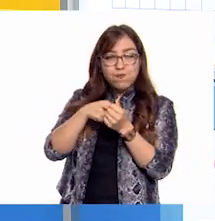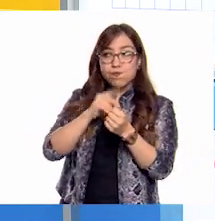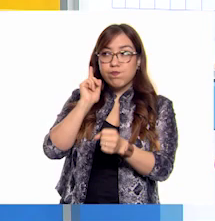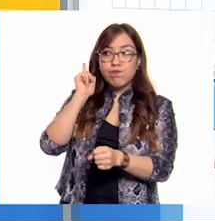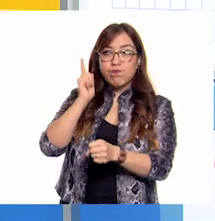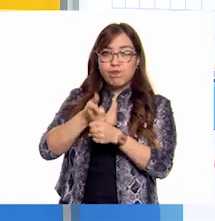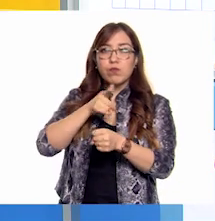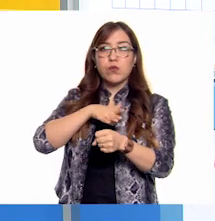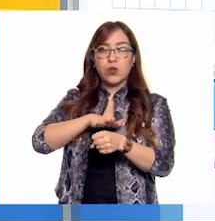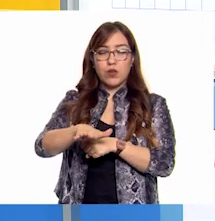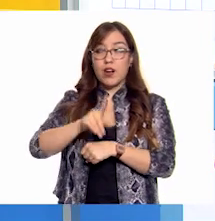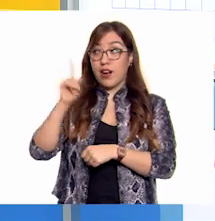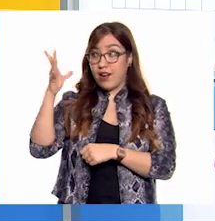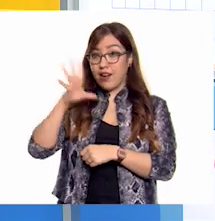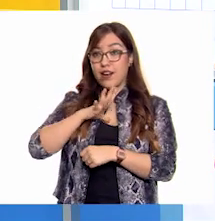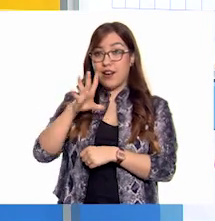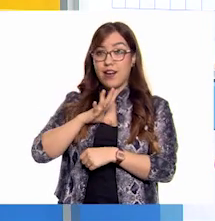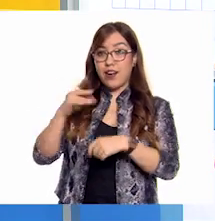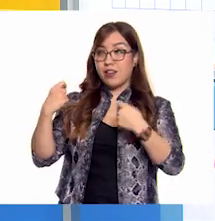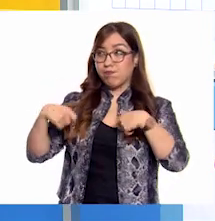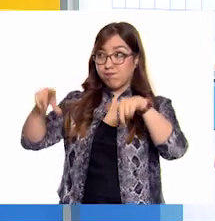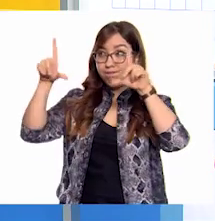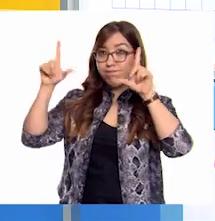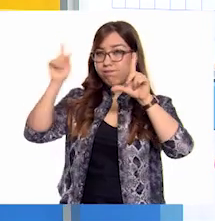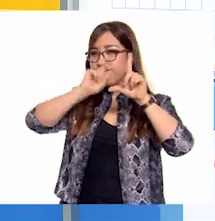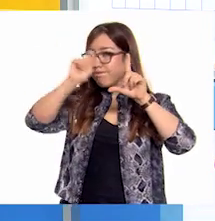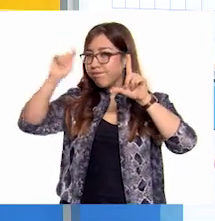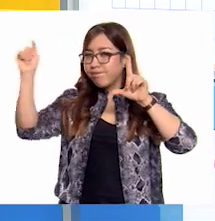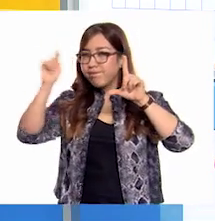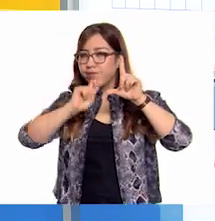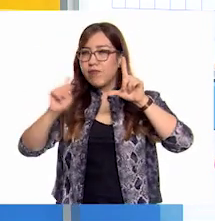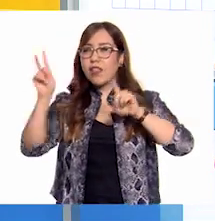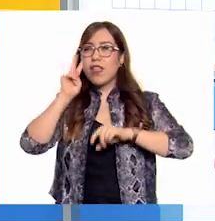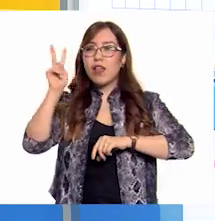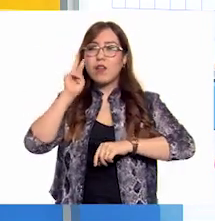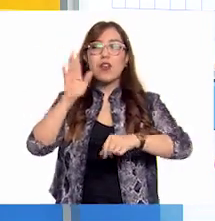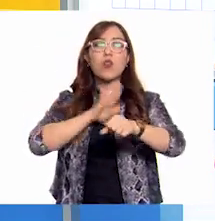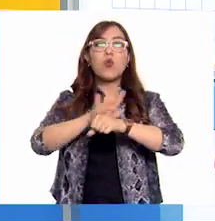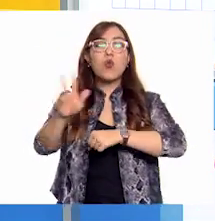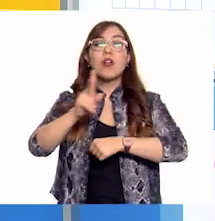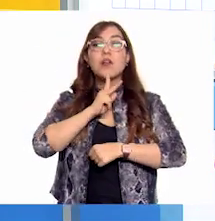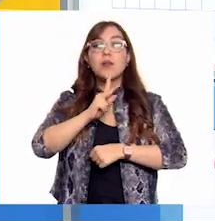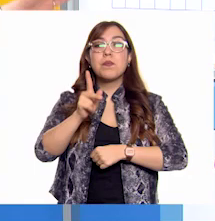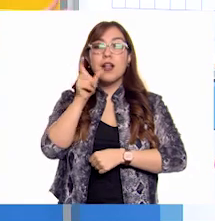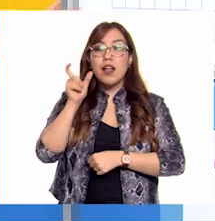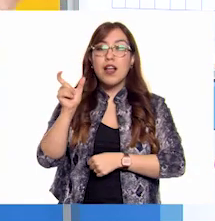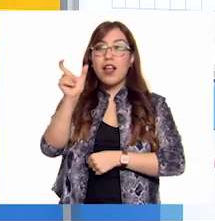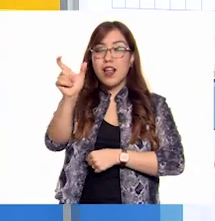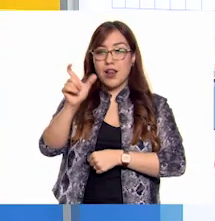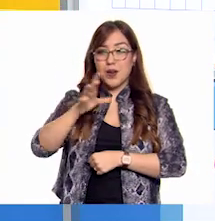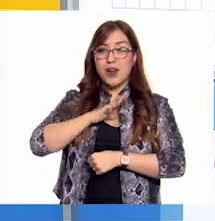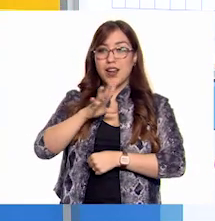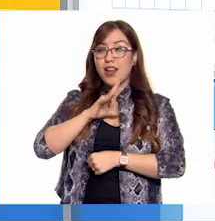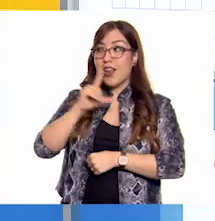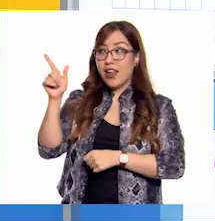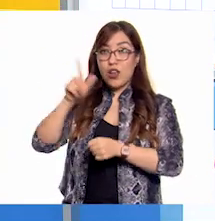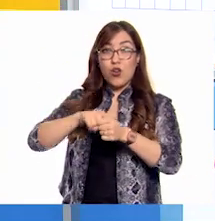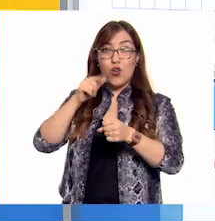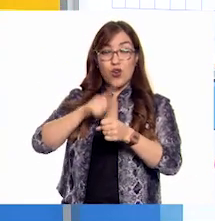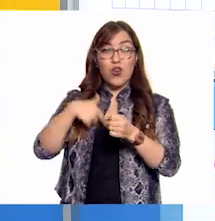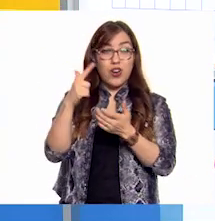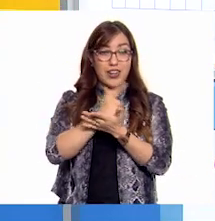el cual a través de preguntas y respuestas iremos descubriendo la palabra que se encuentra al centro. Que como ven está marcada de color gris.